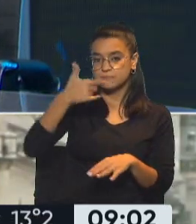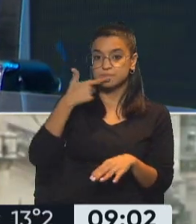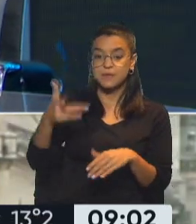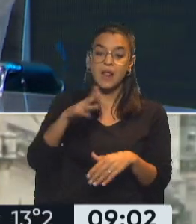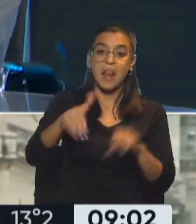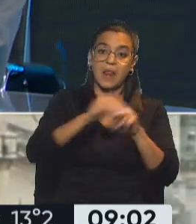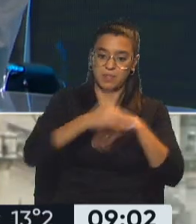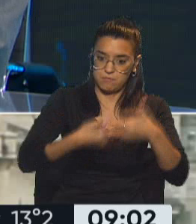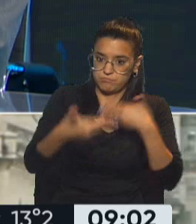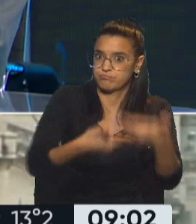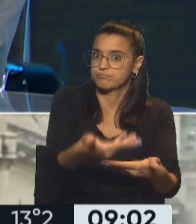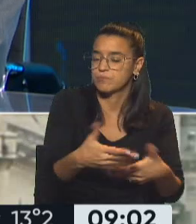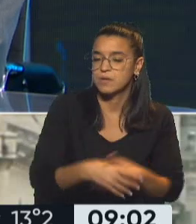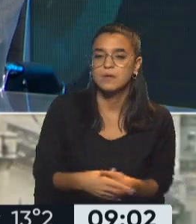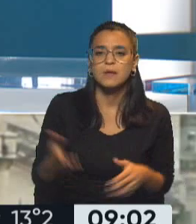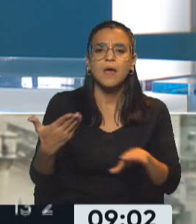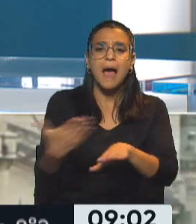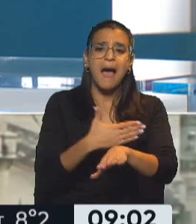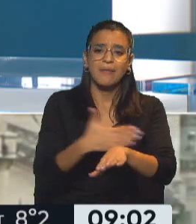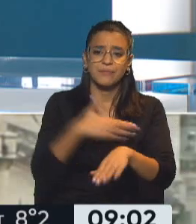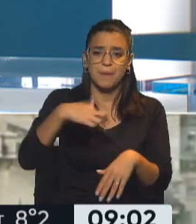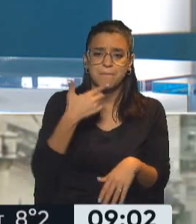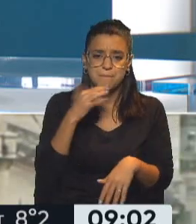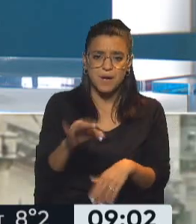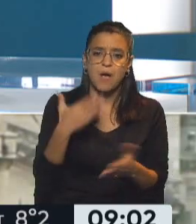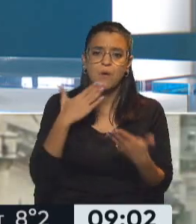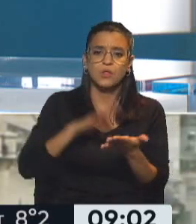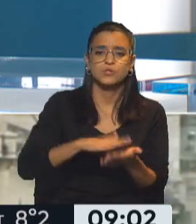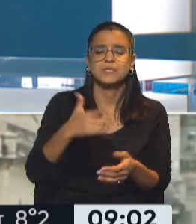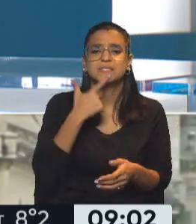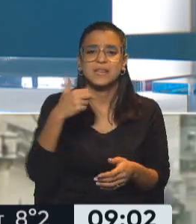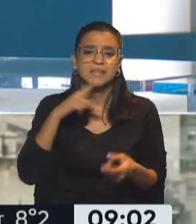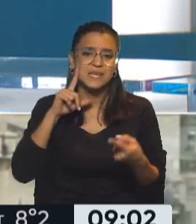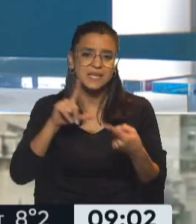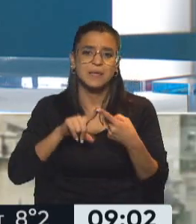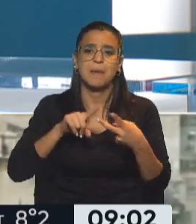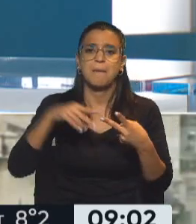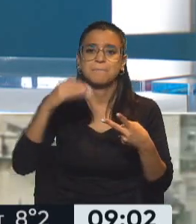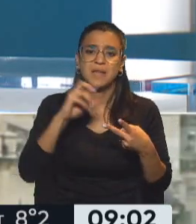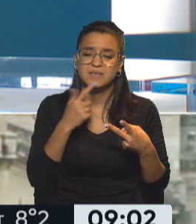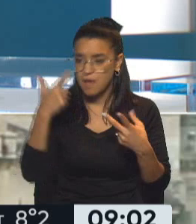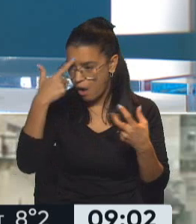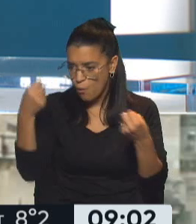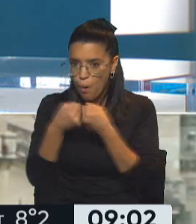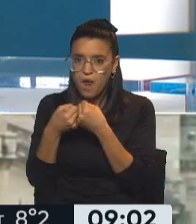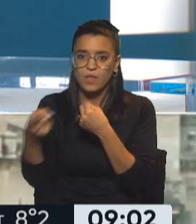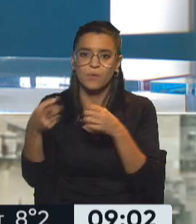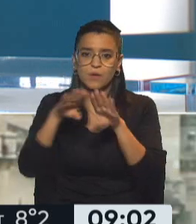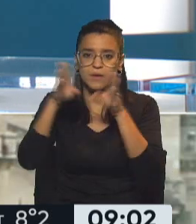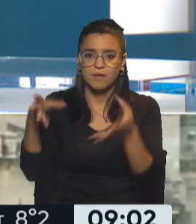adelante. En la previa a las PASO, y hablando de Santilli y de Manes, ni siquiera se habían puesto de acuerdo en elegir un